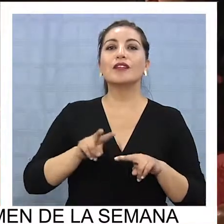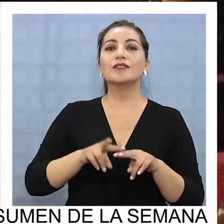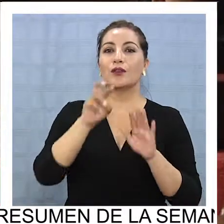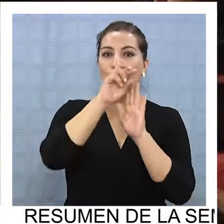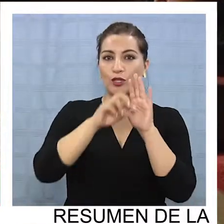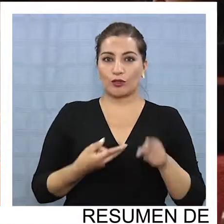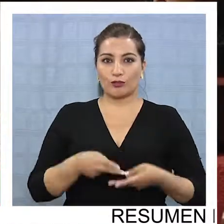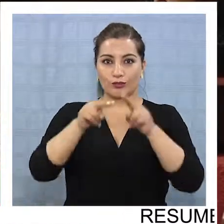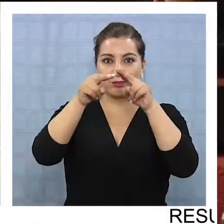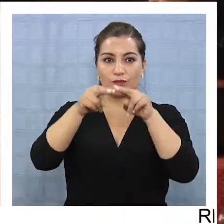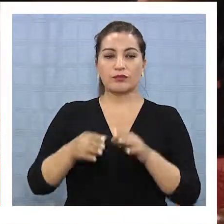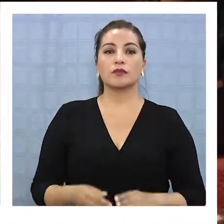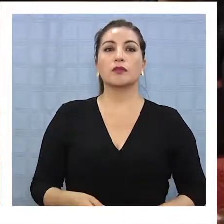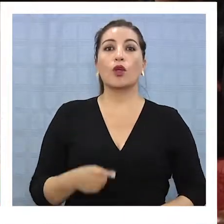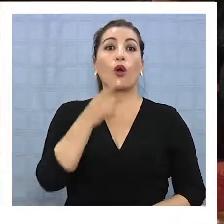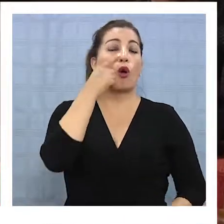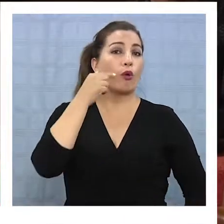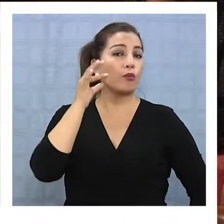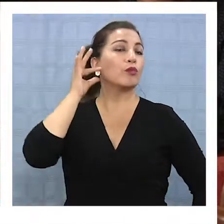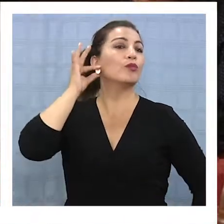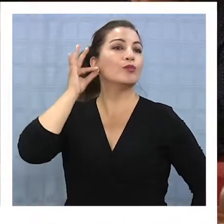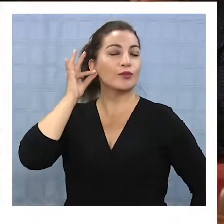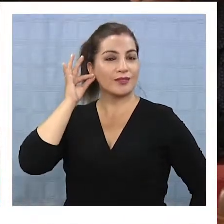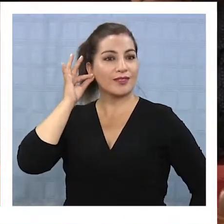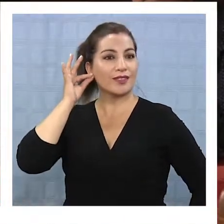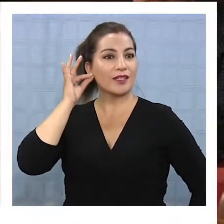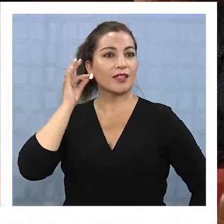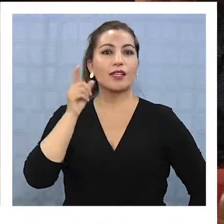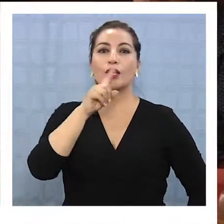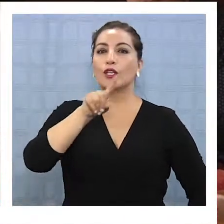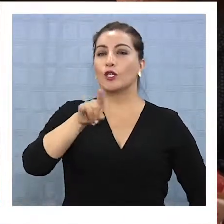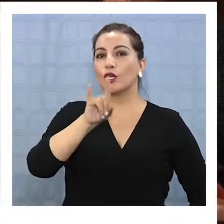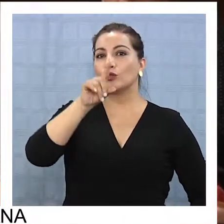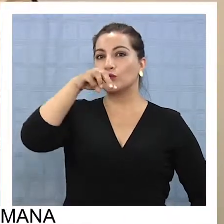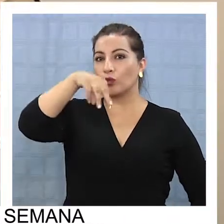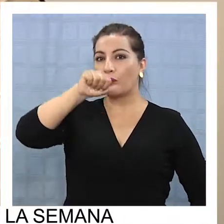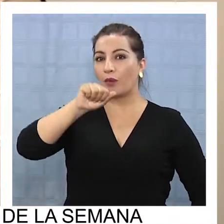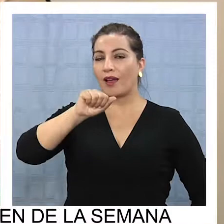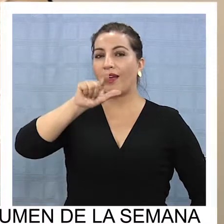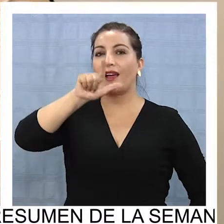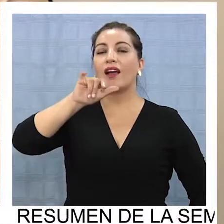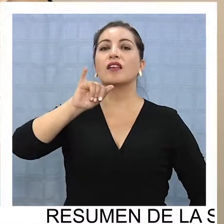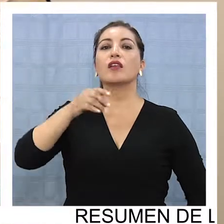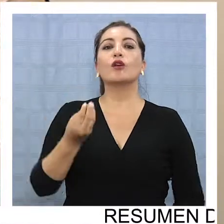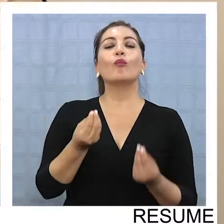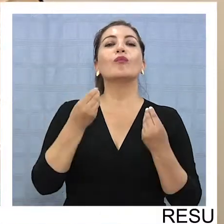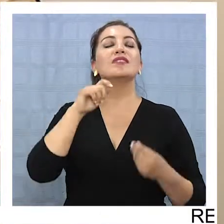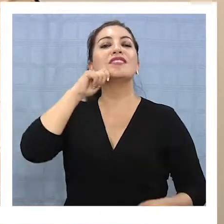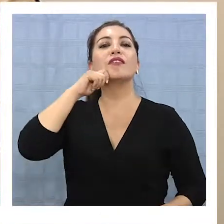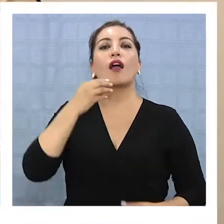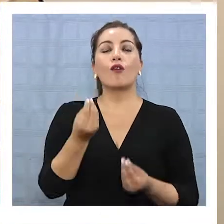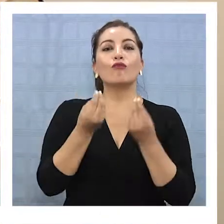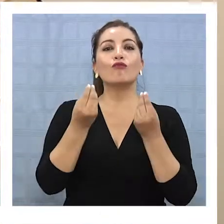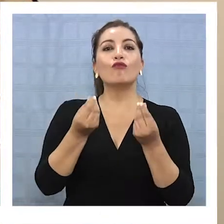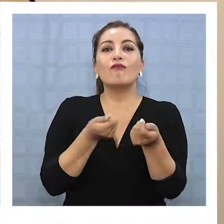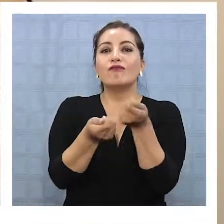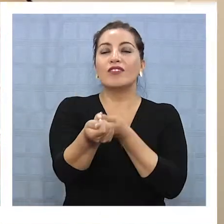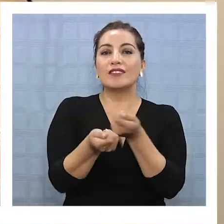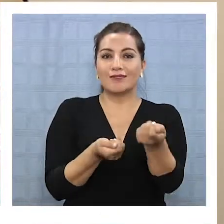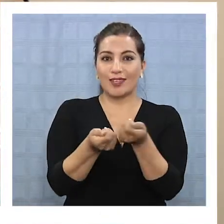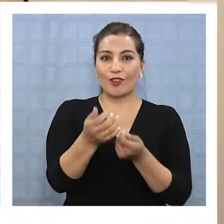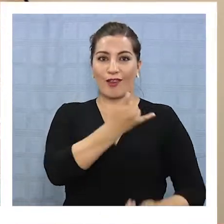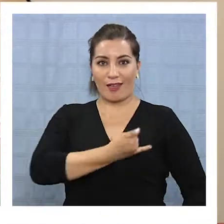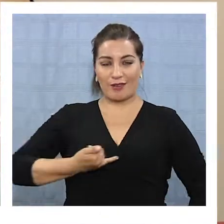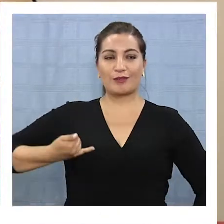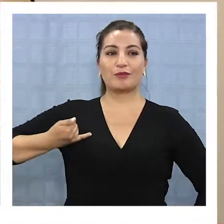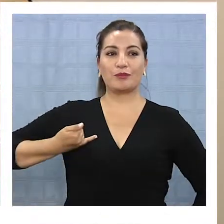proyecto. Las y los integrantes de Suma El Giri, que significa buen vendedor en aymara, en la actualidad arriendan espacios para